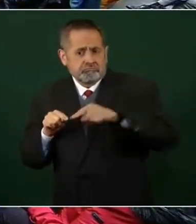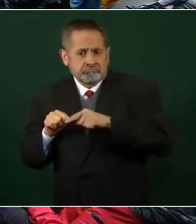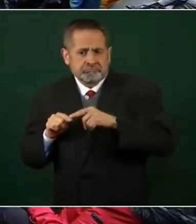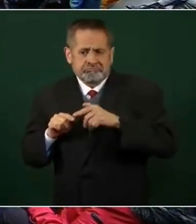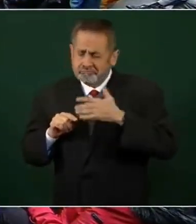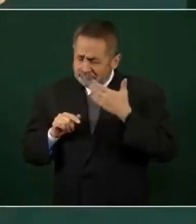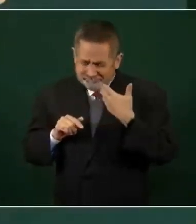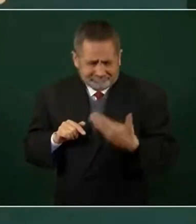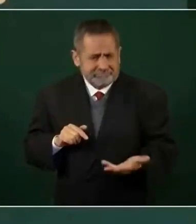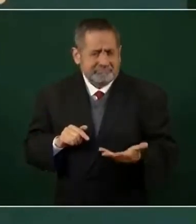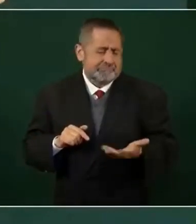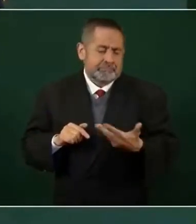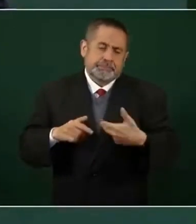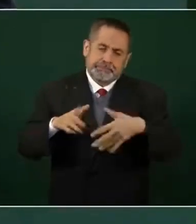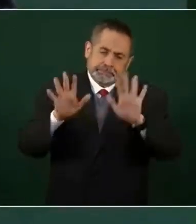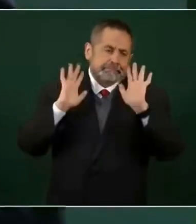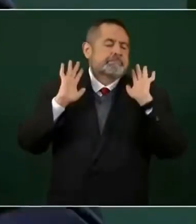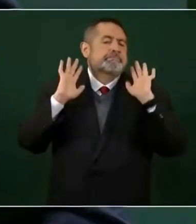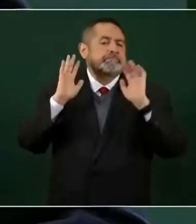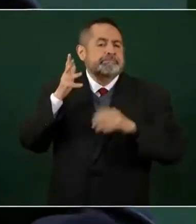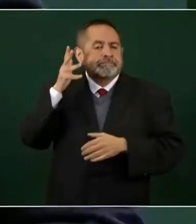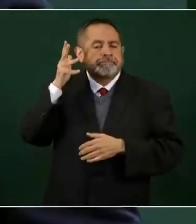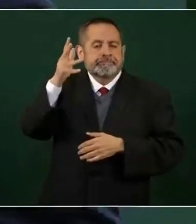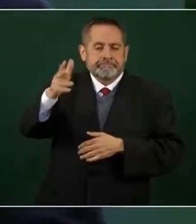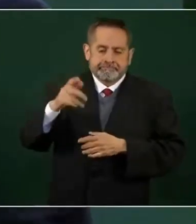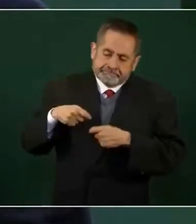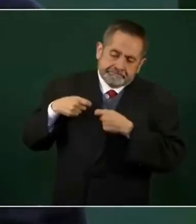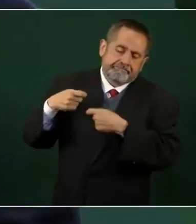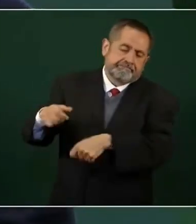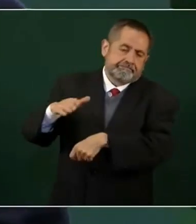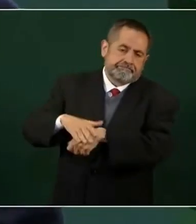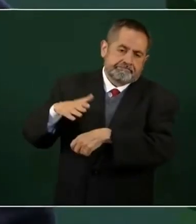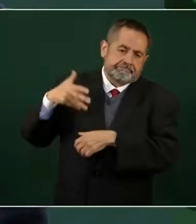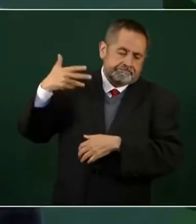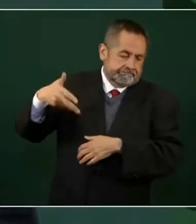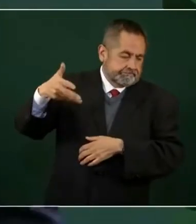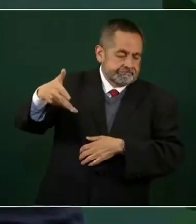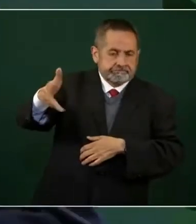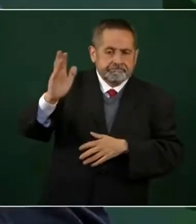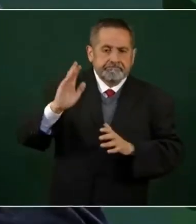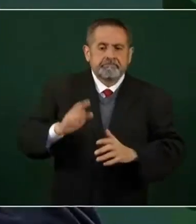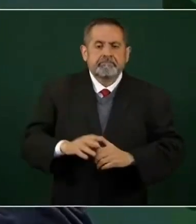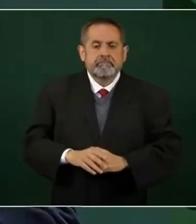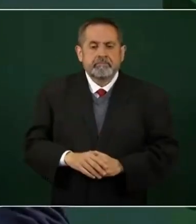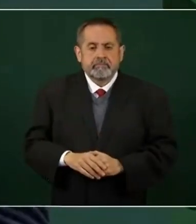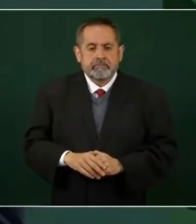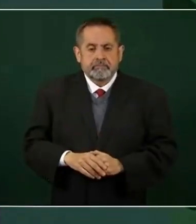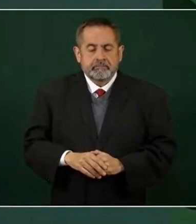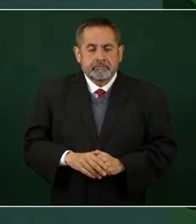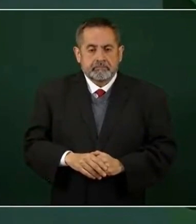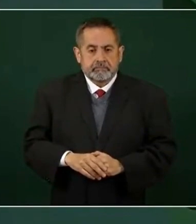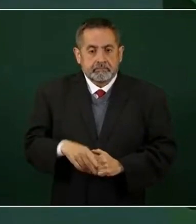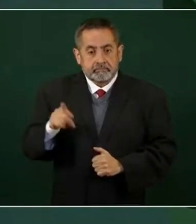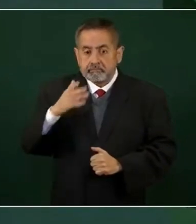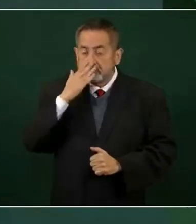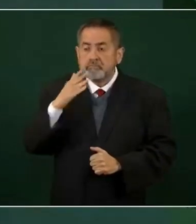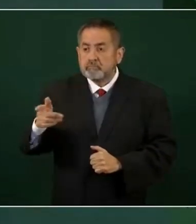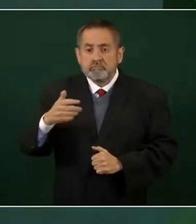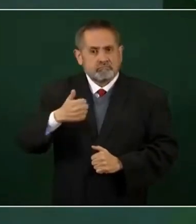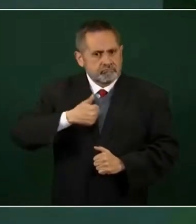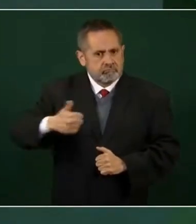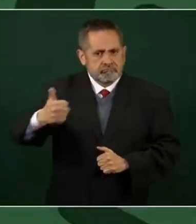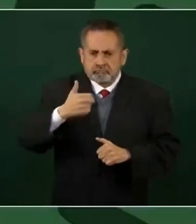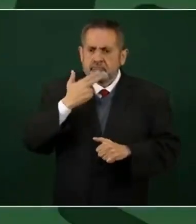pero bueno, eso ya va a quedar hacia adelante, pero es un medio de